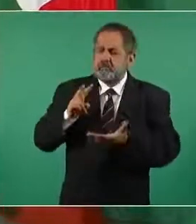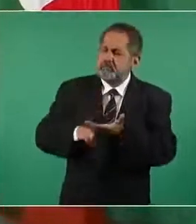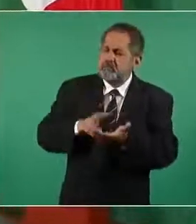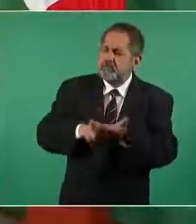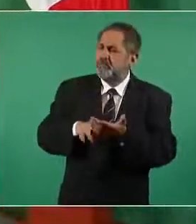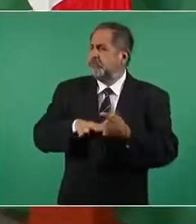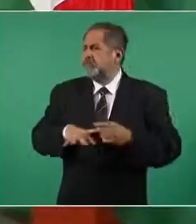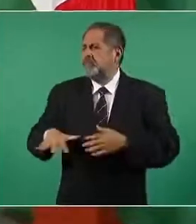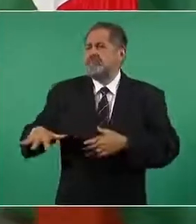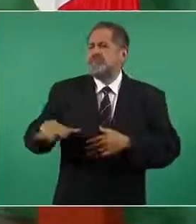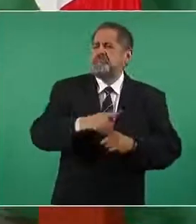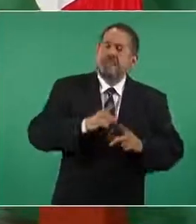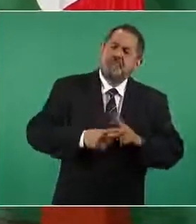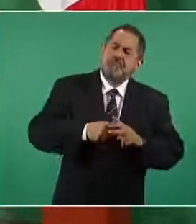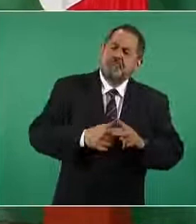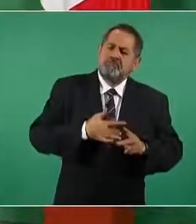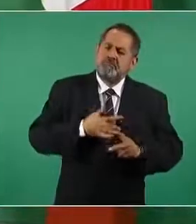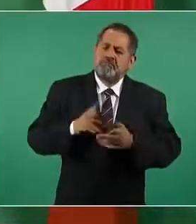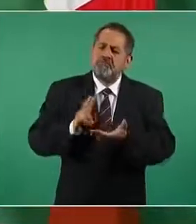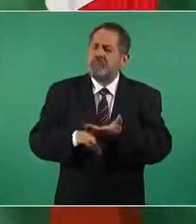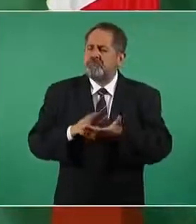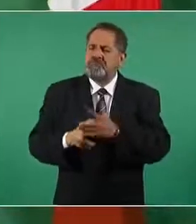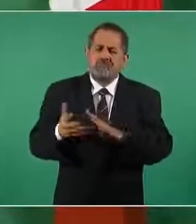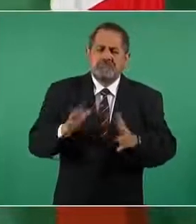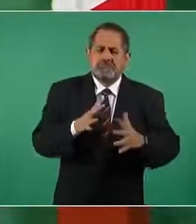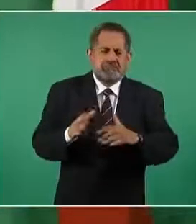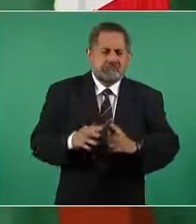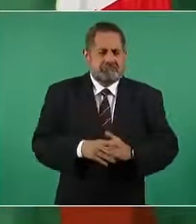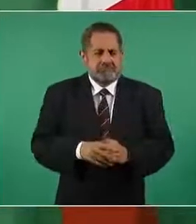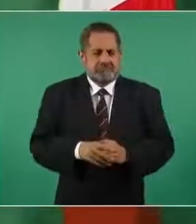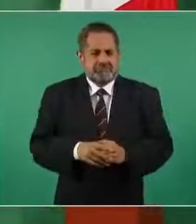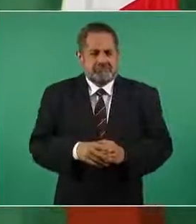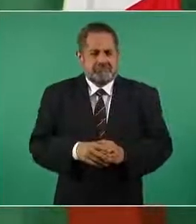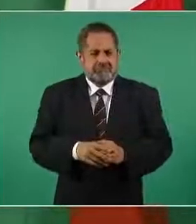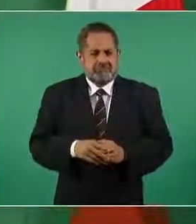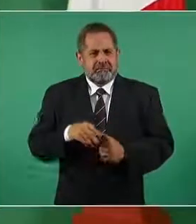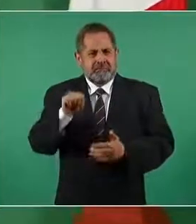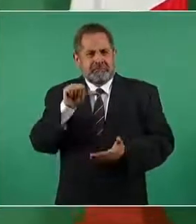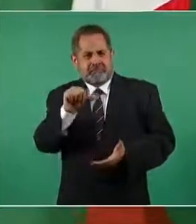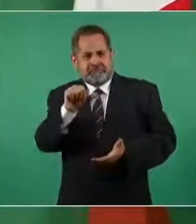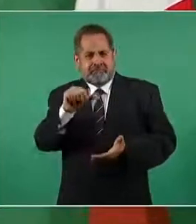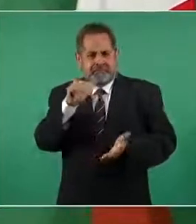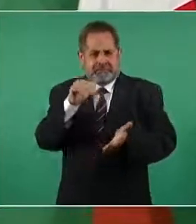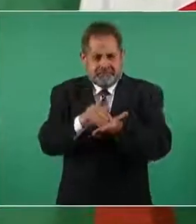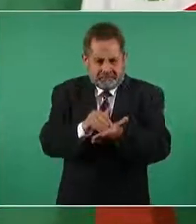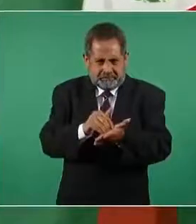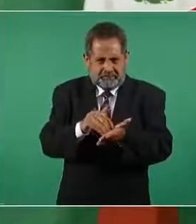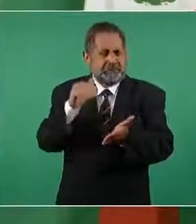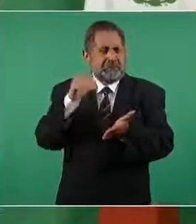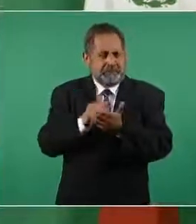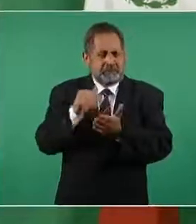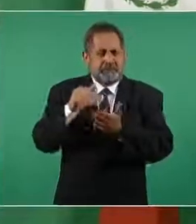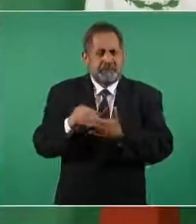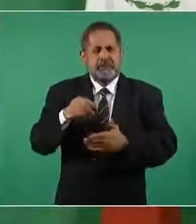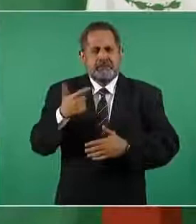estaba estimado en 16 mil millones de pesos